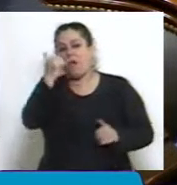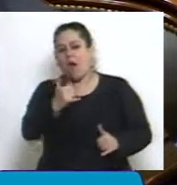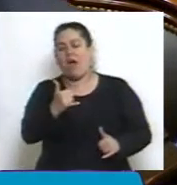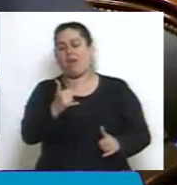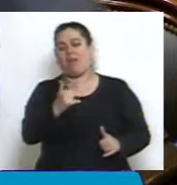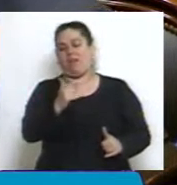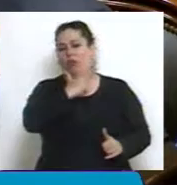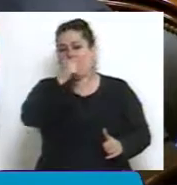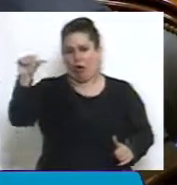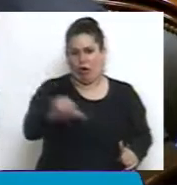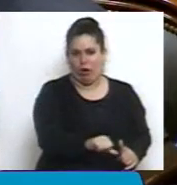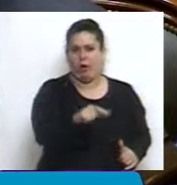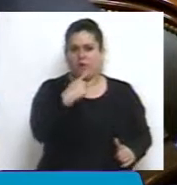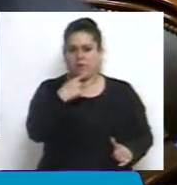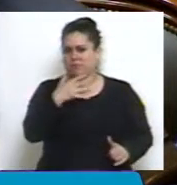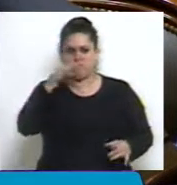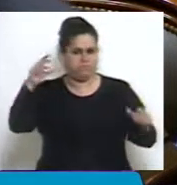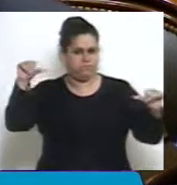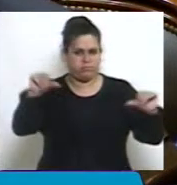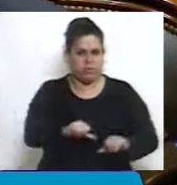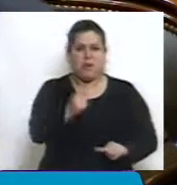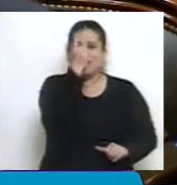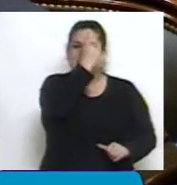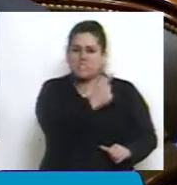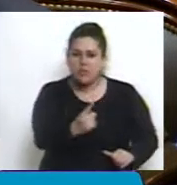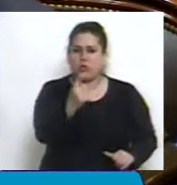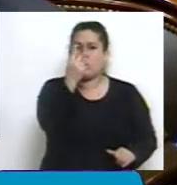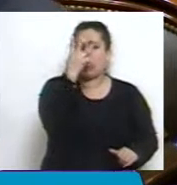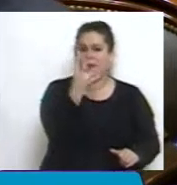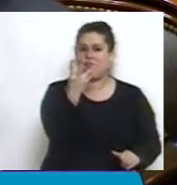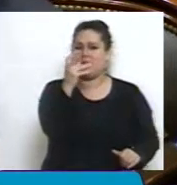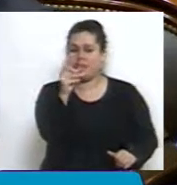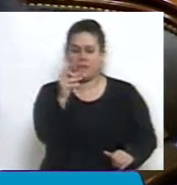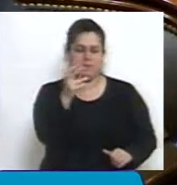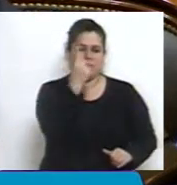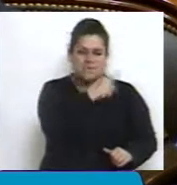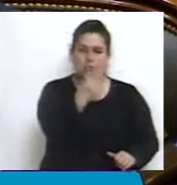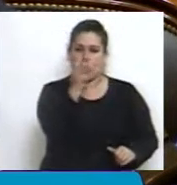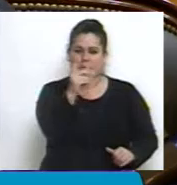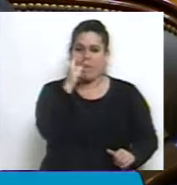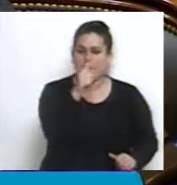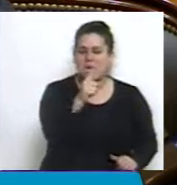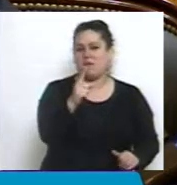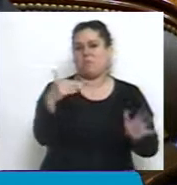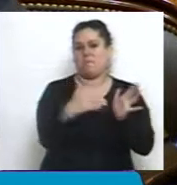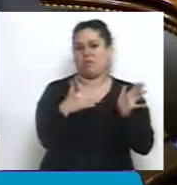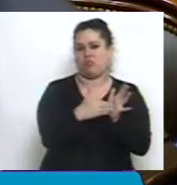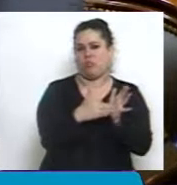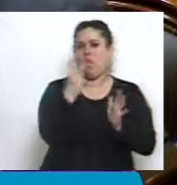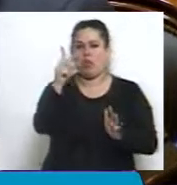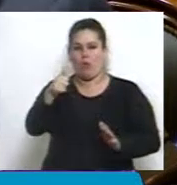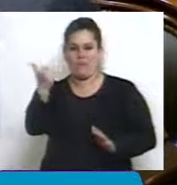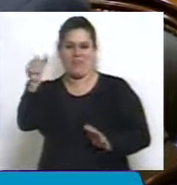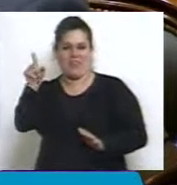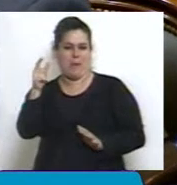déficit, de acuerdo a la estimación oficial, de 140.000 millones, 2,6 del PBI, aunque los